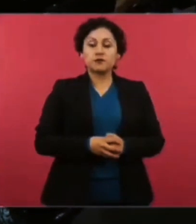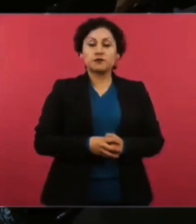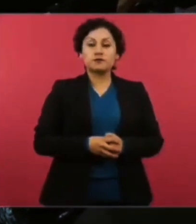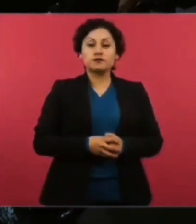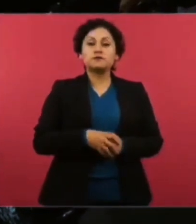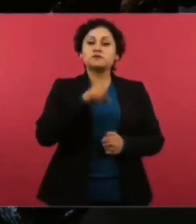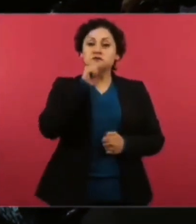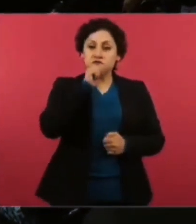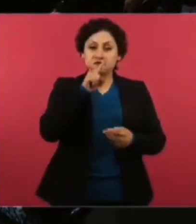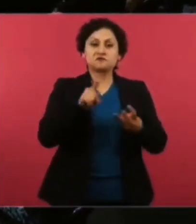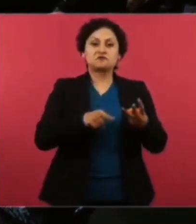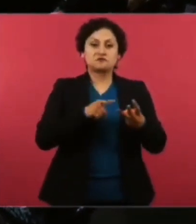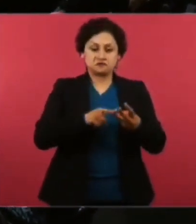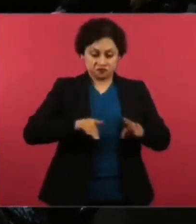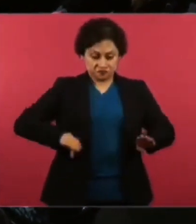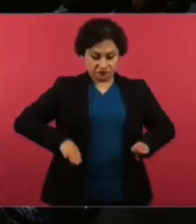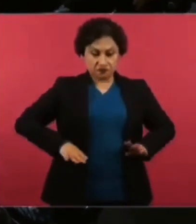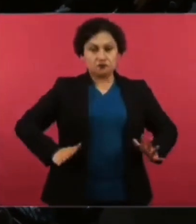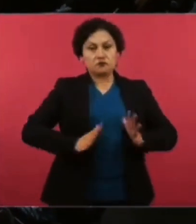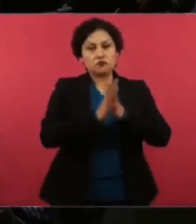demócrata. Eso es ser de izquierda.